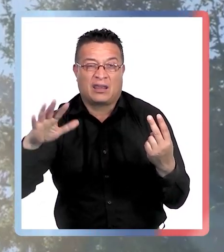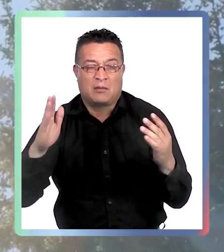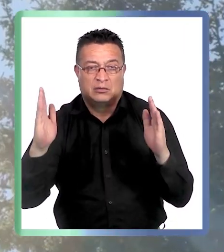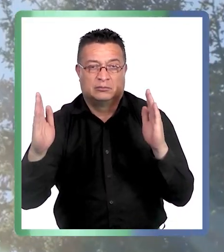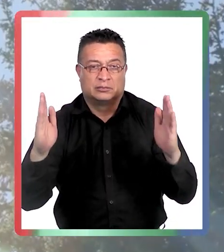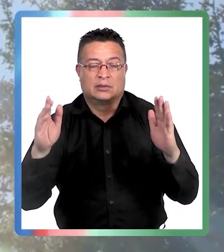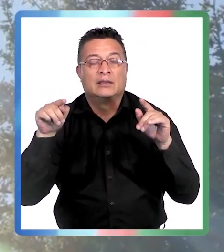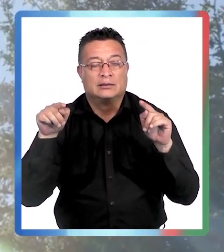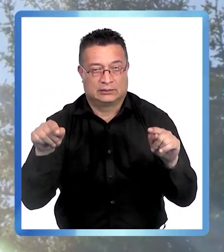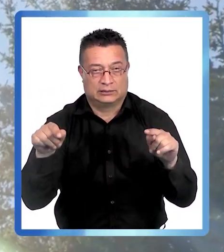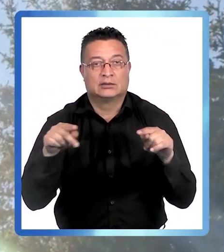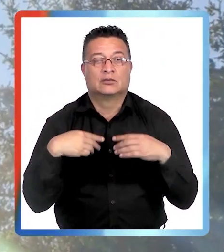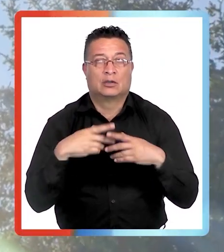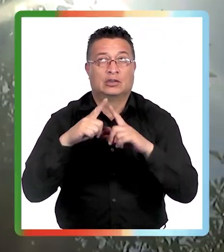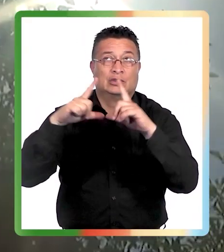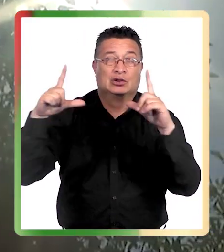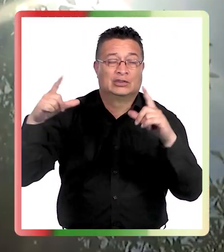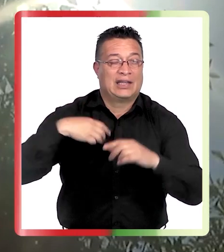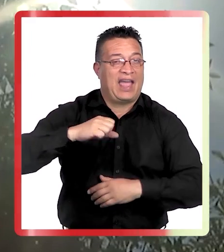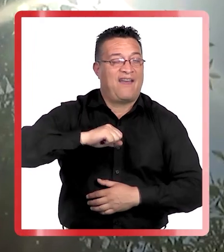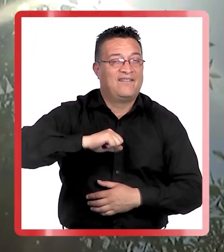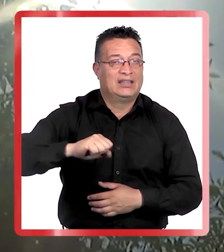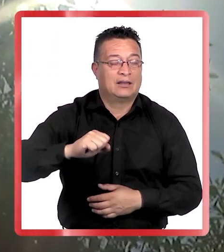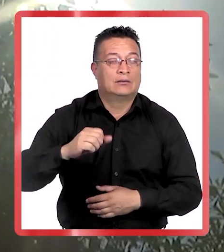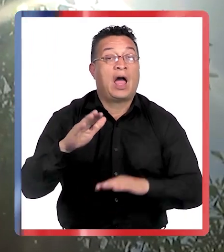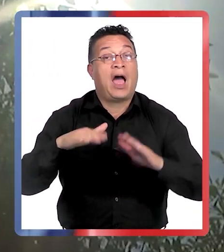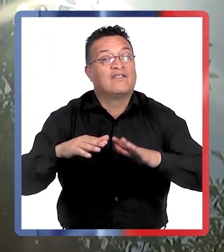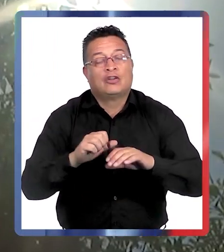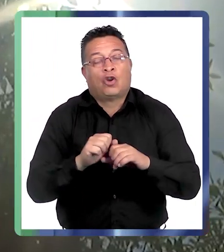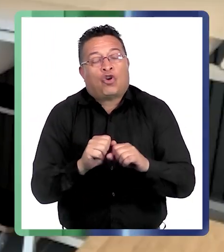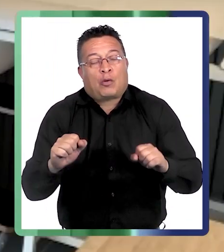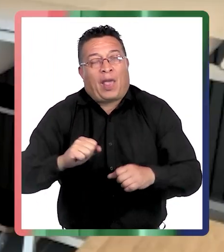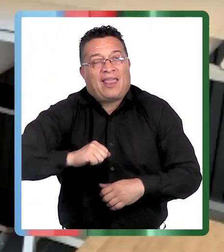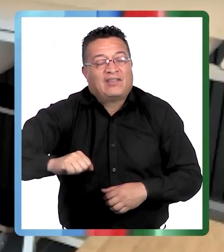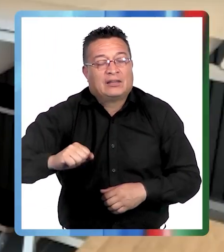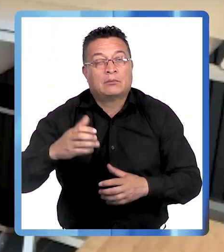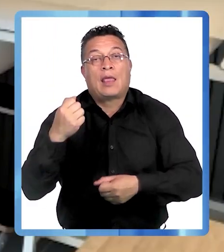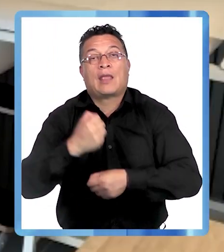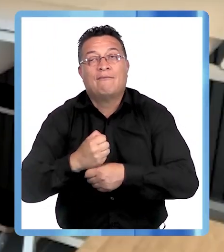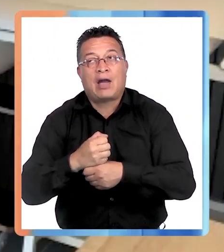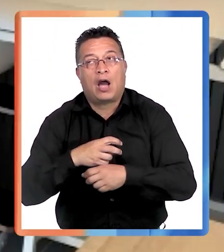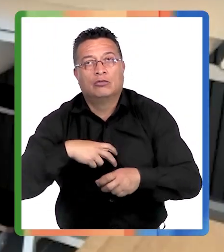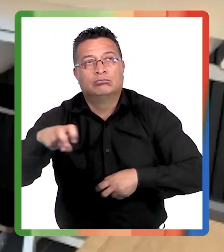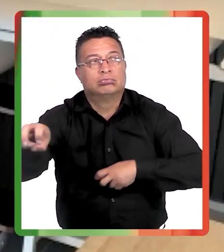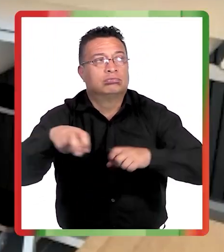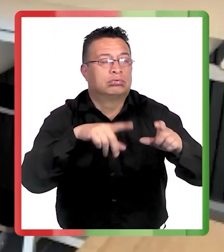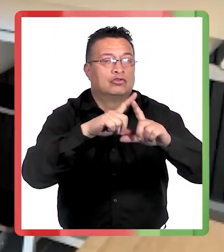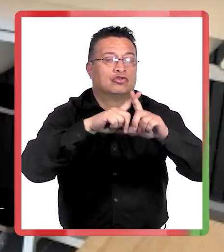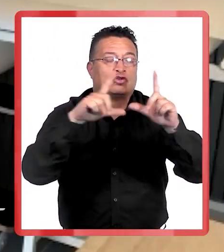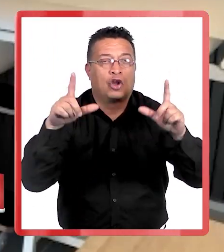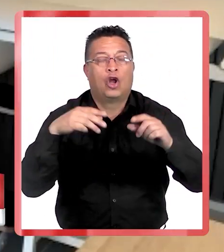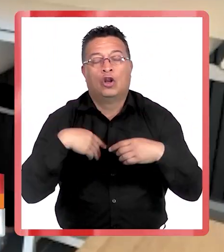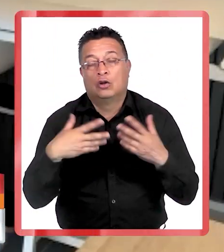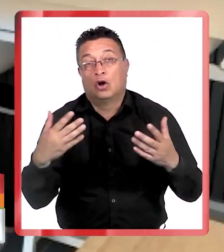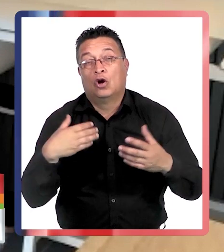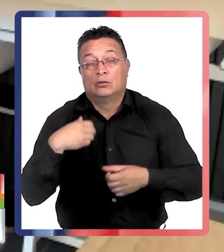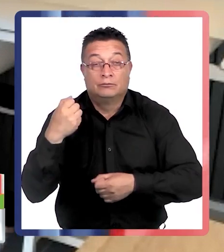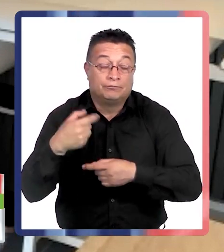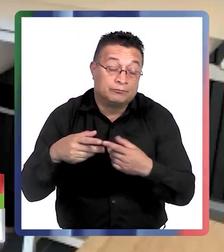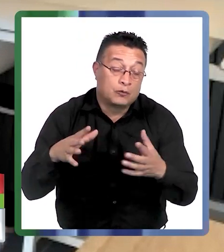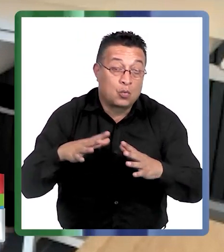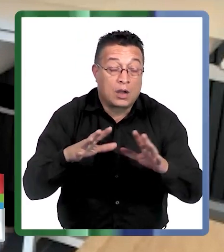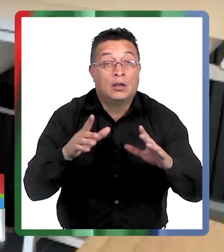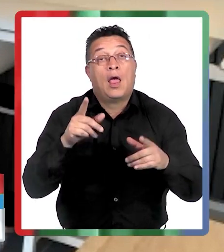de todos modos, la expulsión solar. Obviamente, hay veces que no se puede, que uno tiene un trabajo en que uno tiene que ponerse al sol, o uno está de vacaciones.